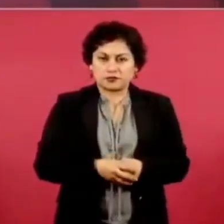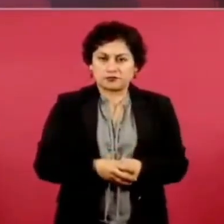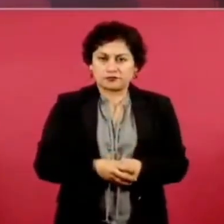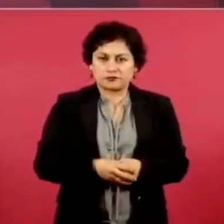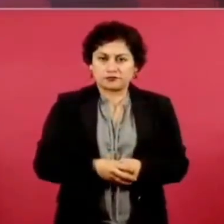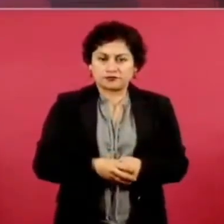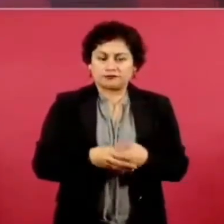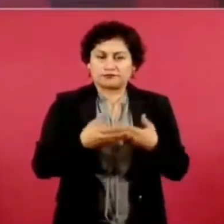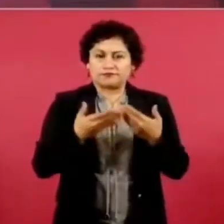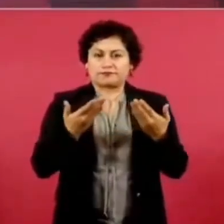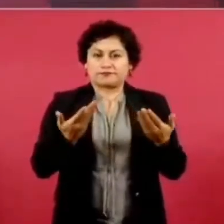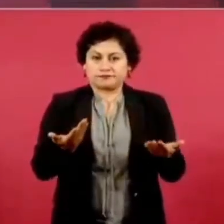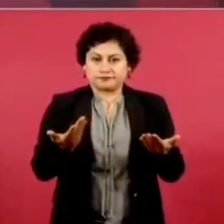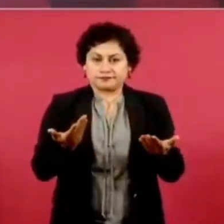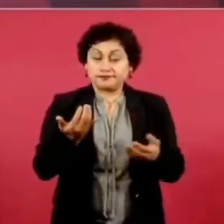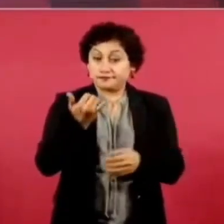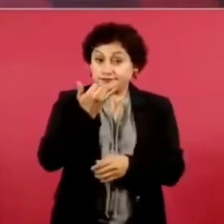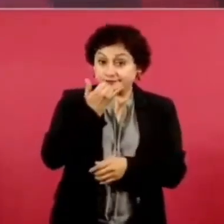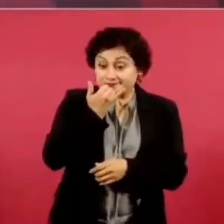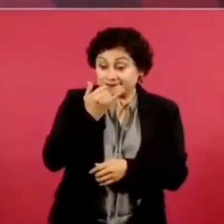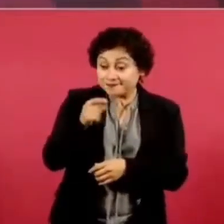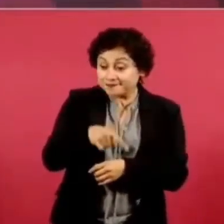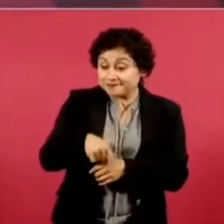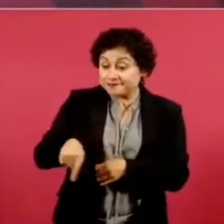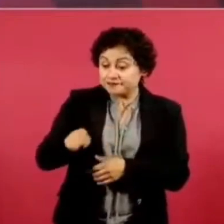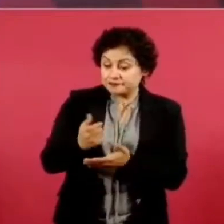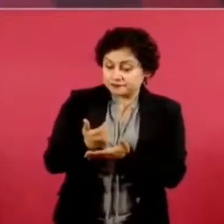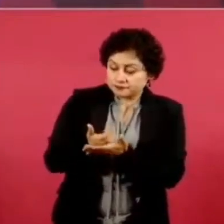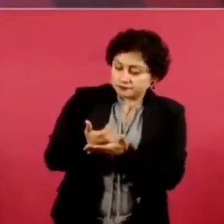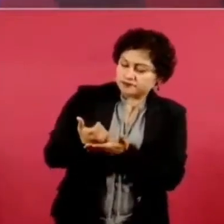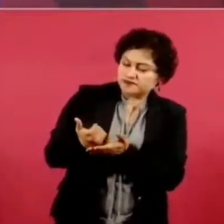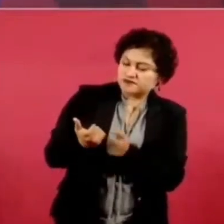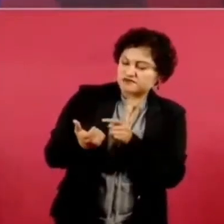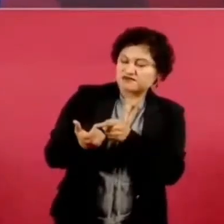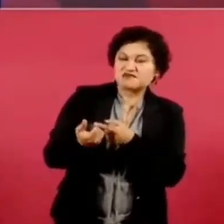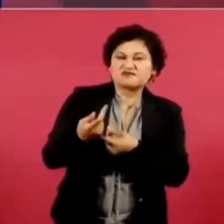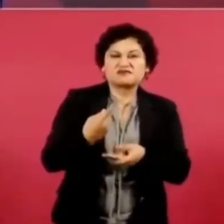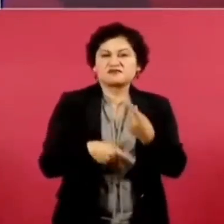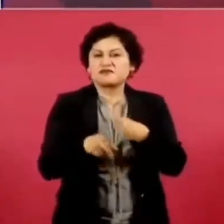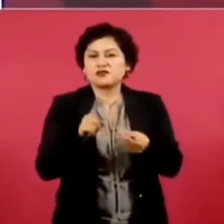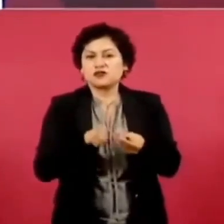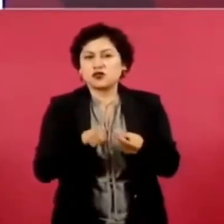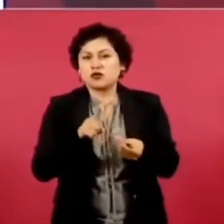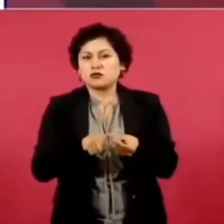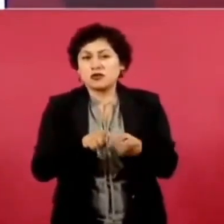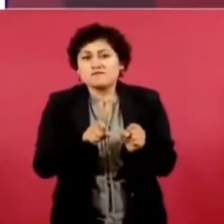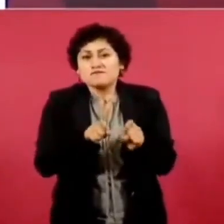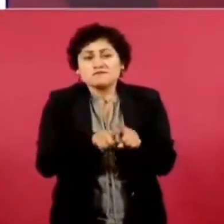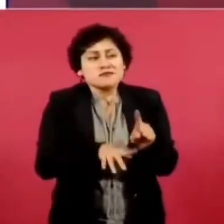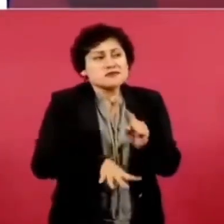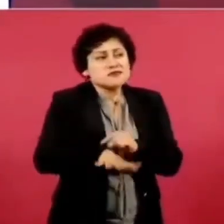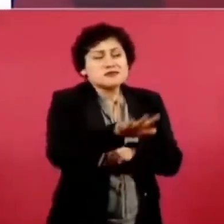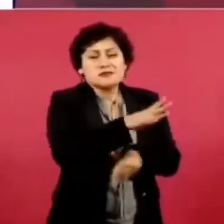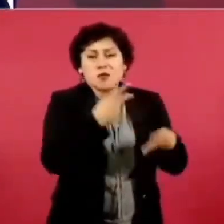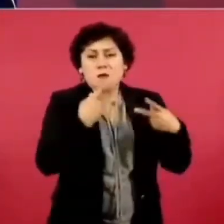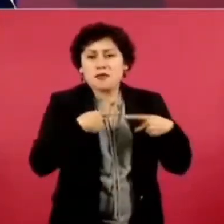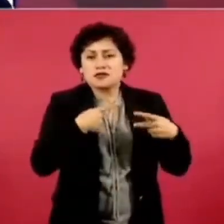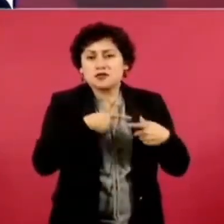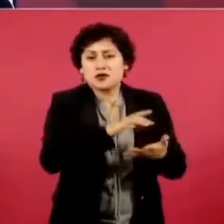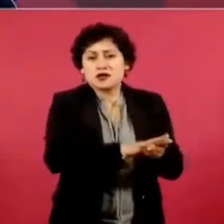El pueblo, el y resulta que trabajan para los verdugos del pueblo,